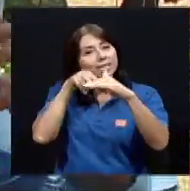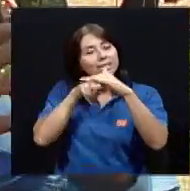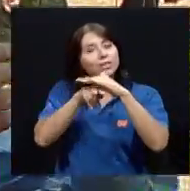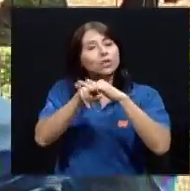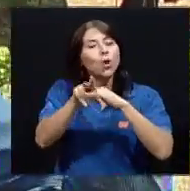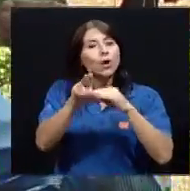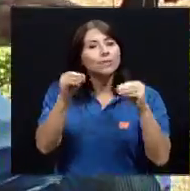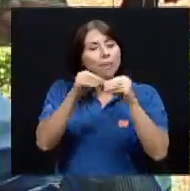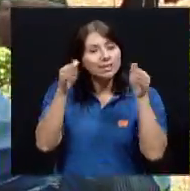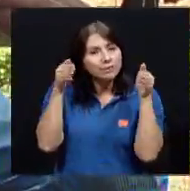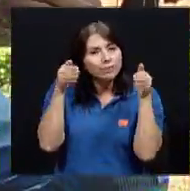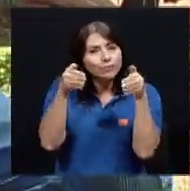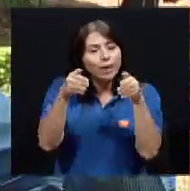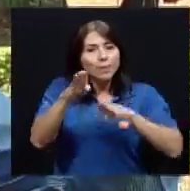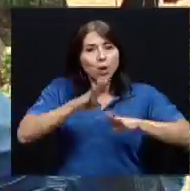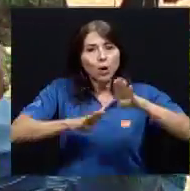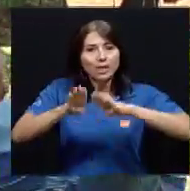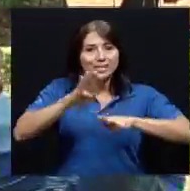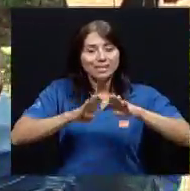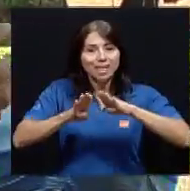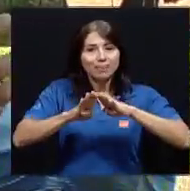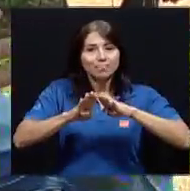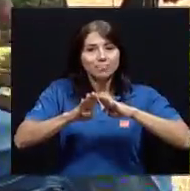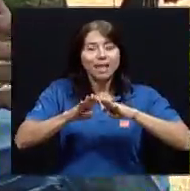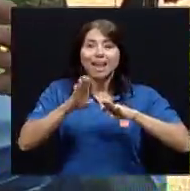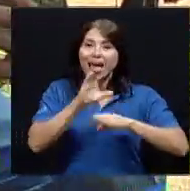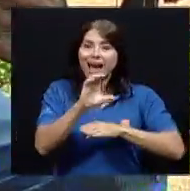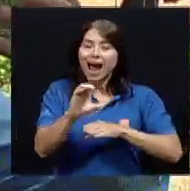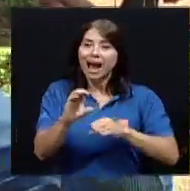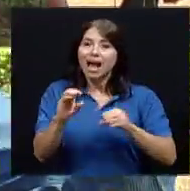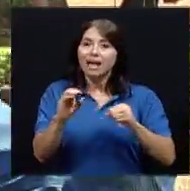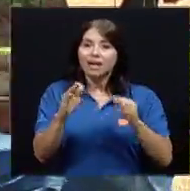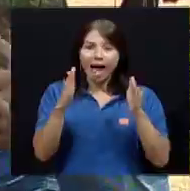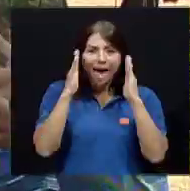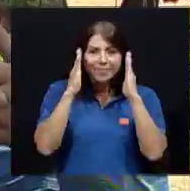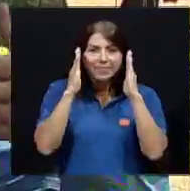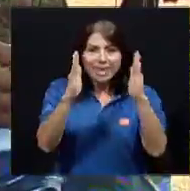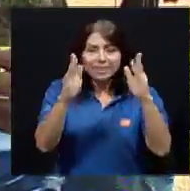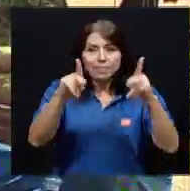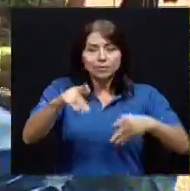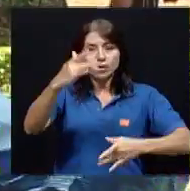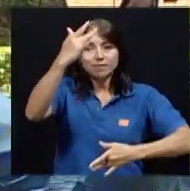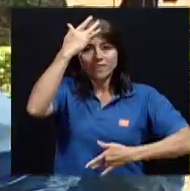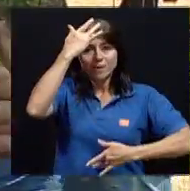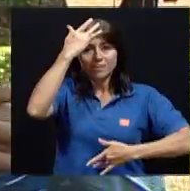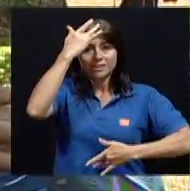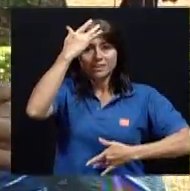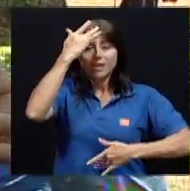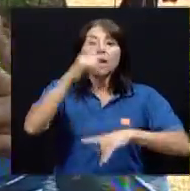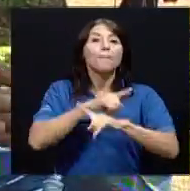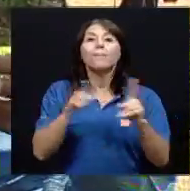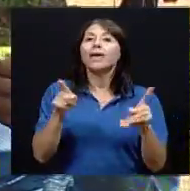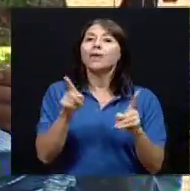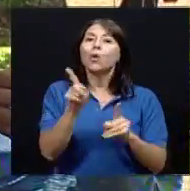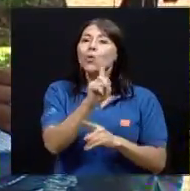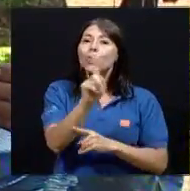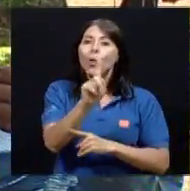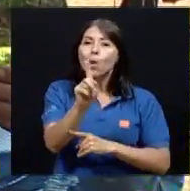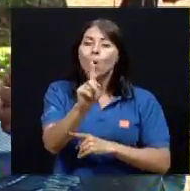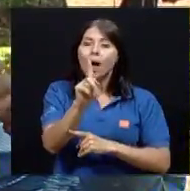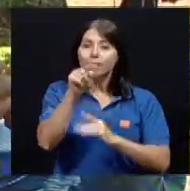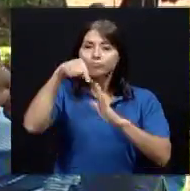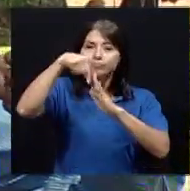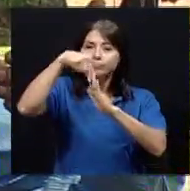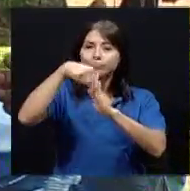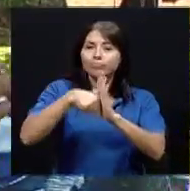nosotros, biologista, o sea, atiende esencialmente enfermos y no ha trascendido, digamos, otros escenarios que debieran tener